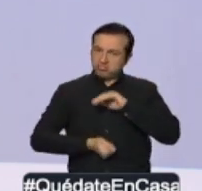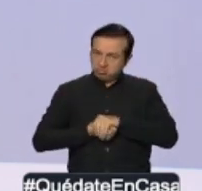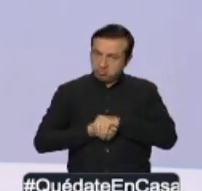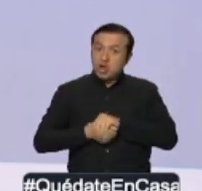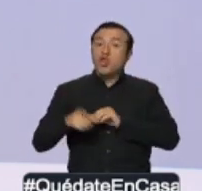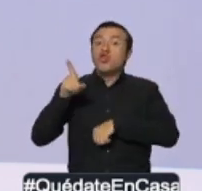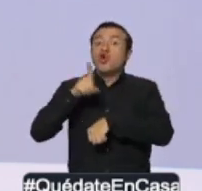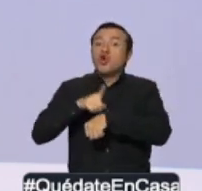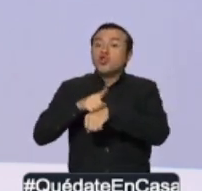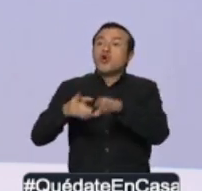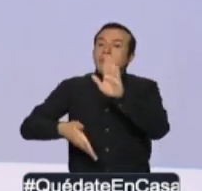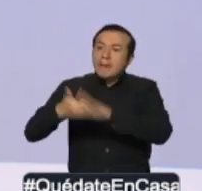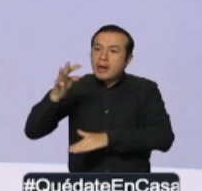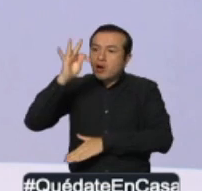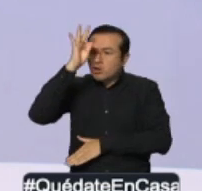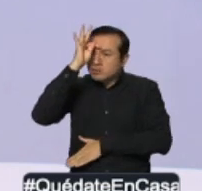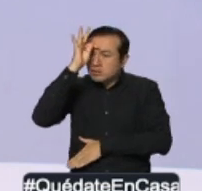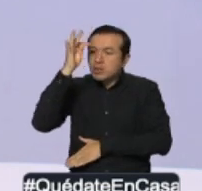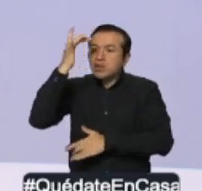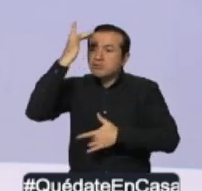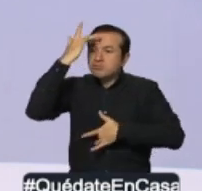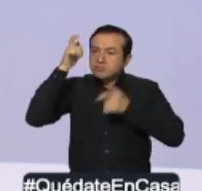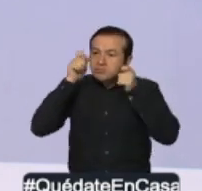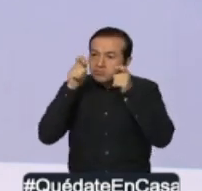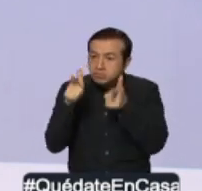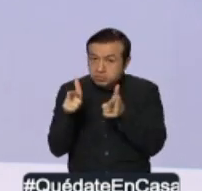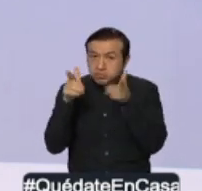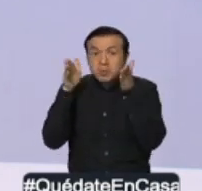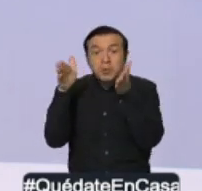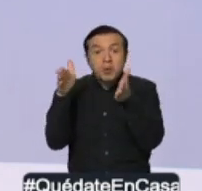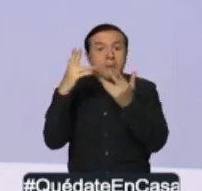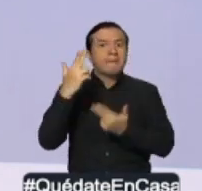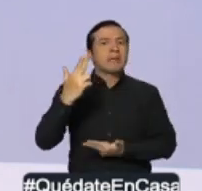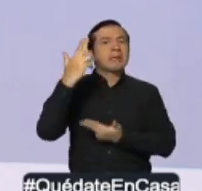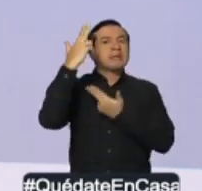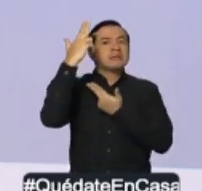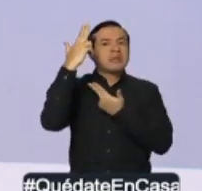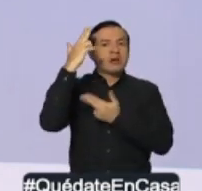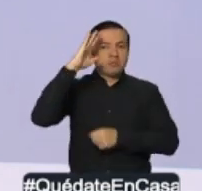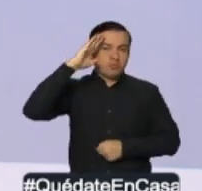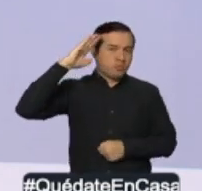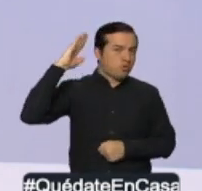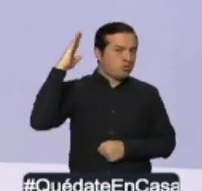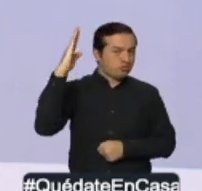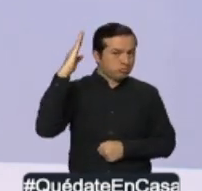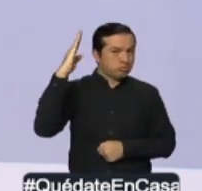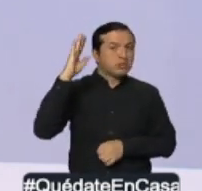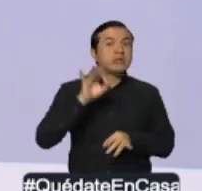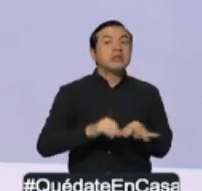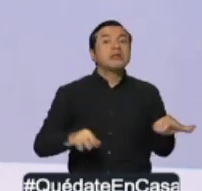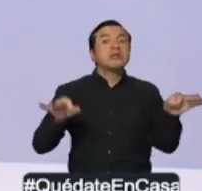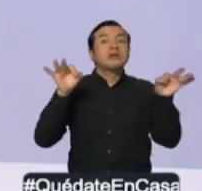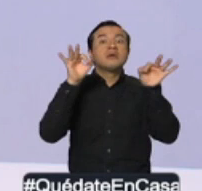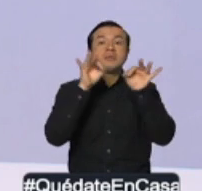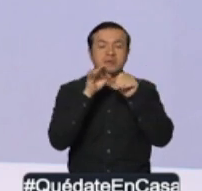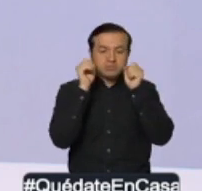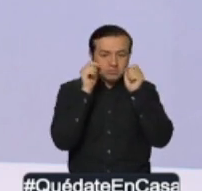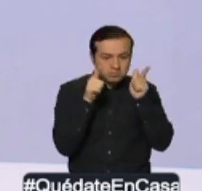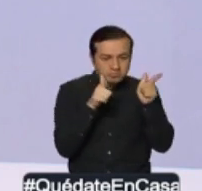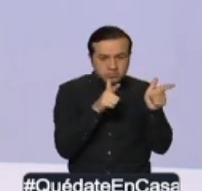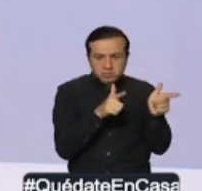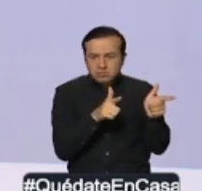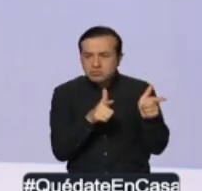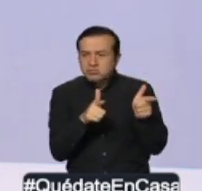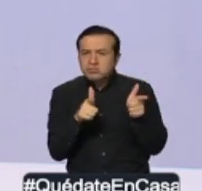atendiendo a los pacientes y haciendo la vigilancia activa, las fuerzas armadas y policiales dando el resguardo y